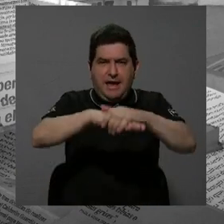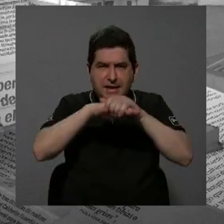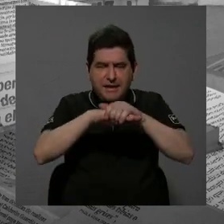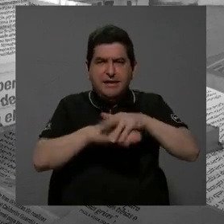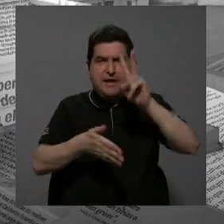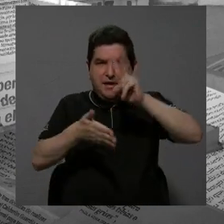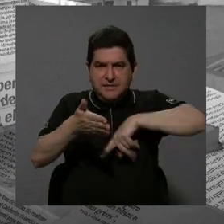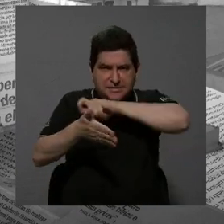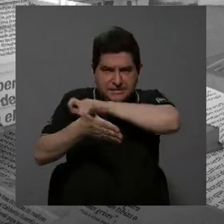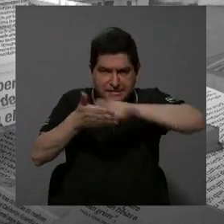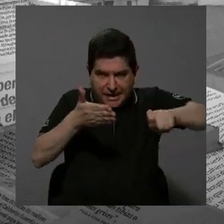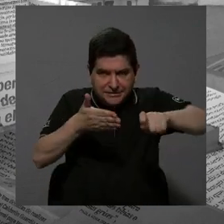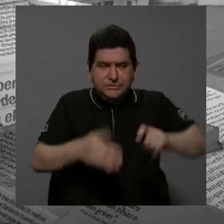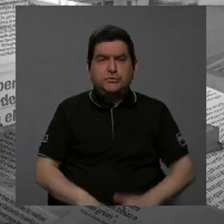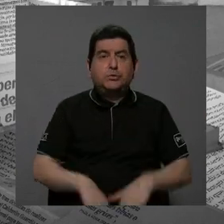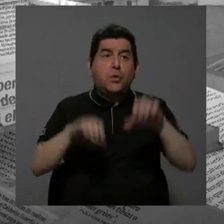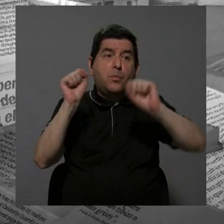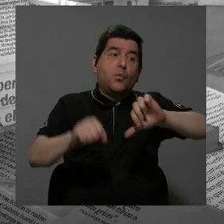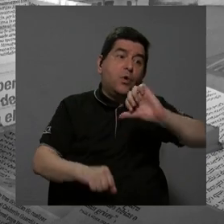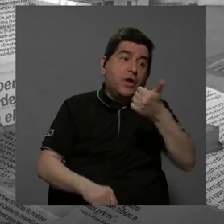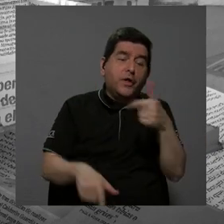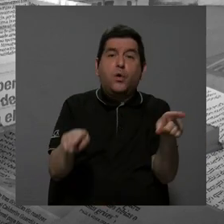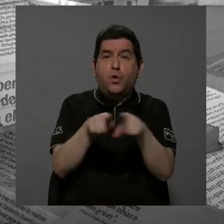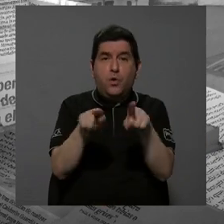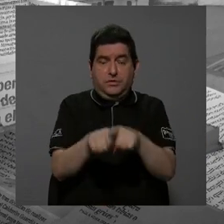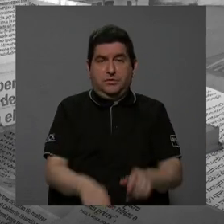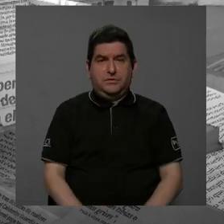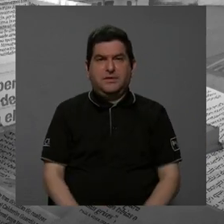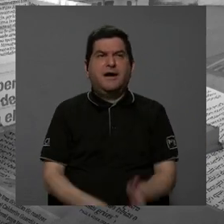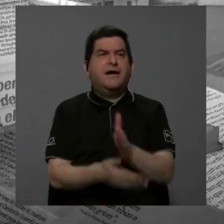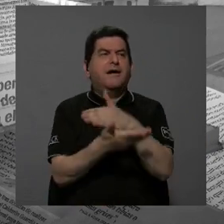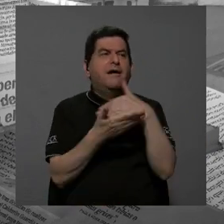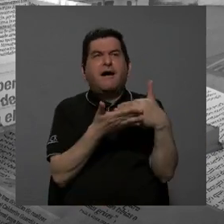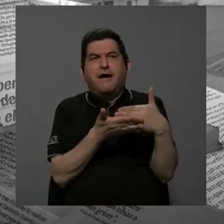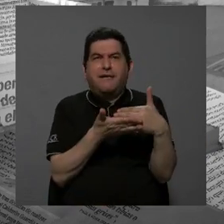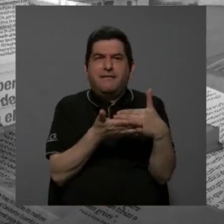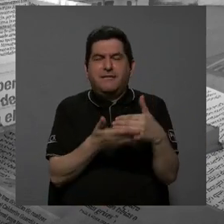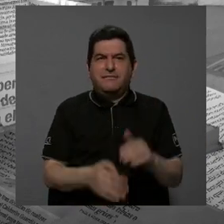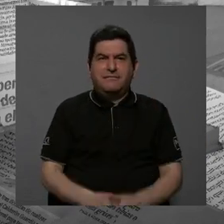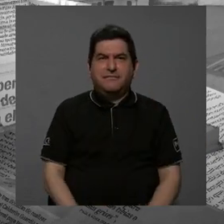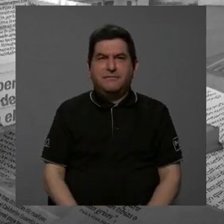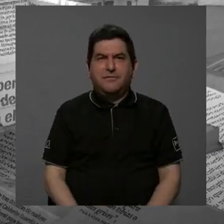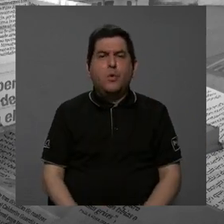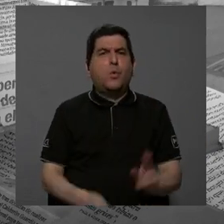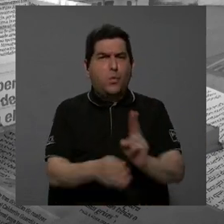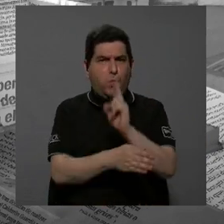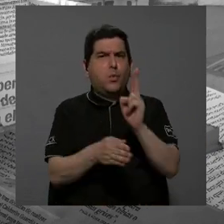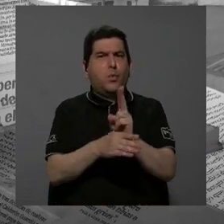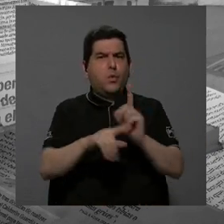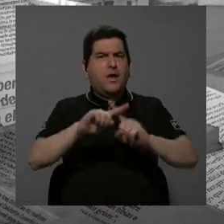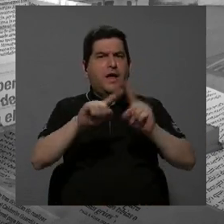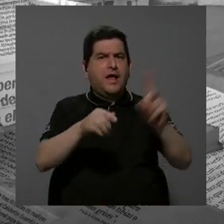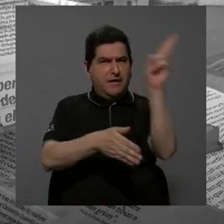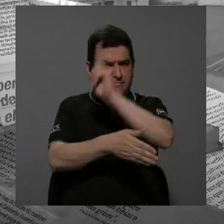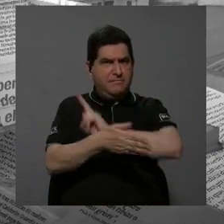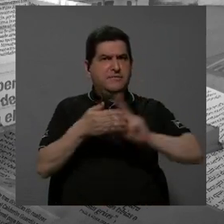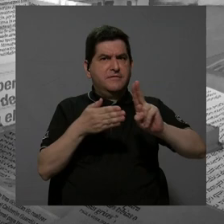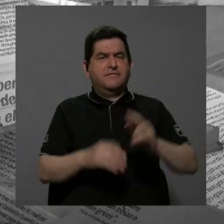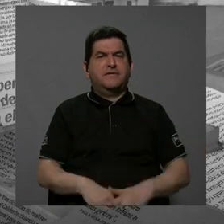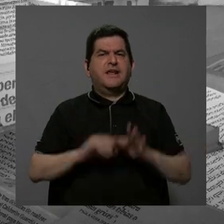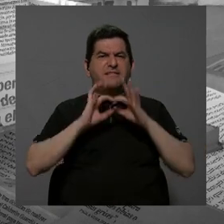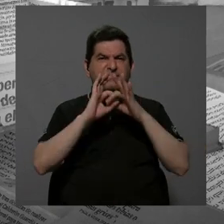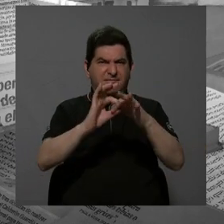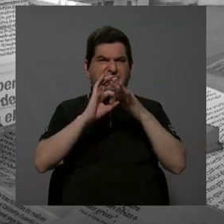en lectoescritura, y podría haber otra también, algo que está siendo muy utilizado en otras universidades, que tiene